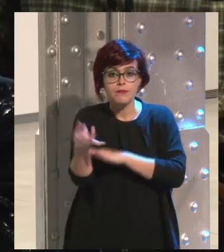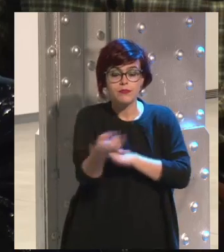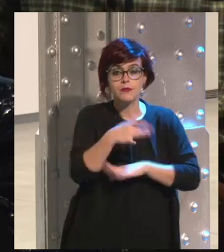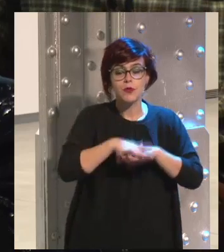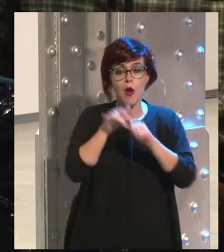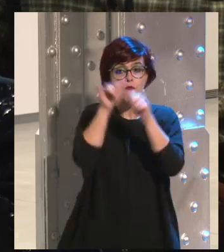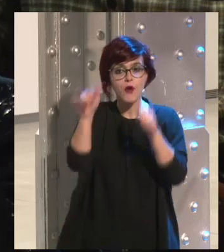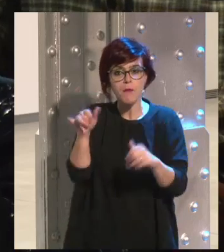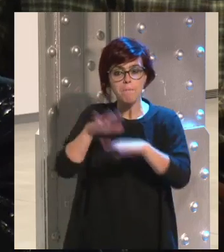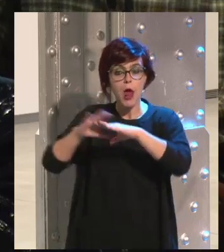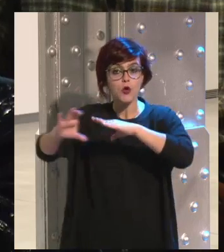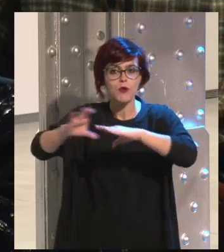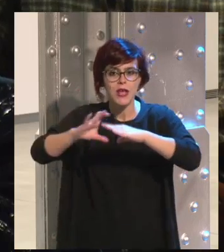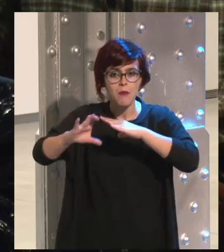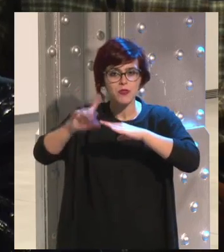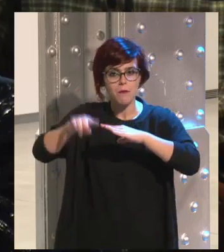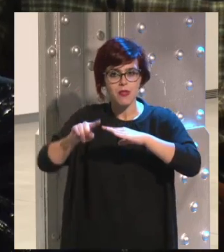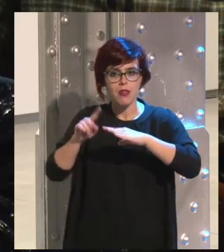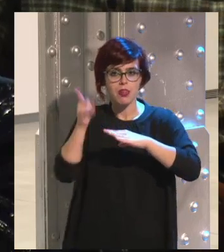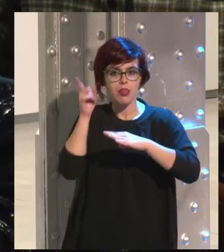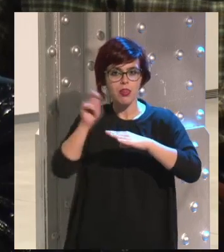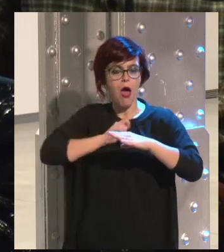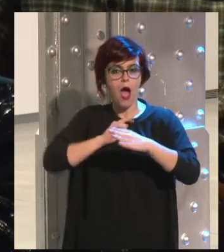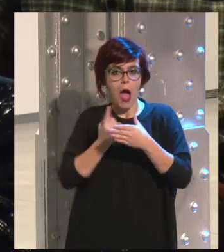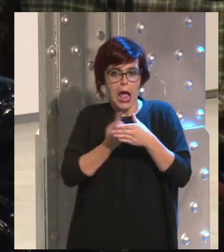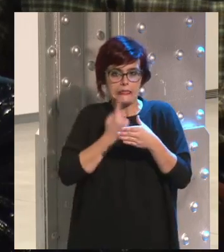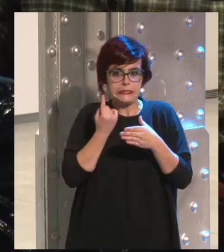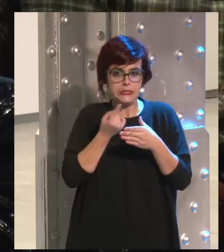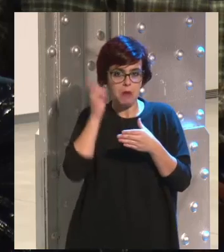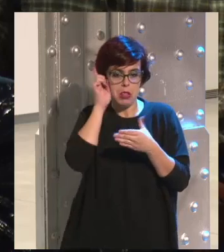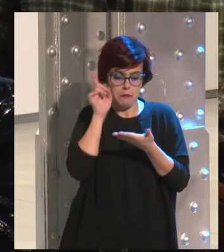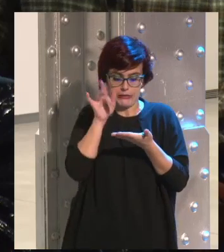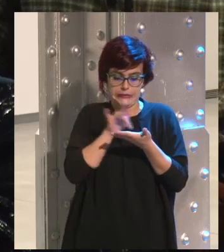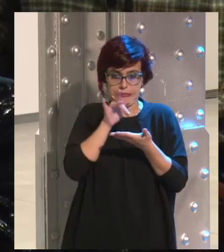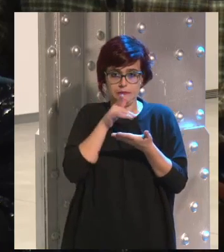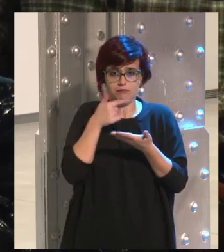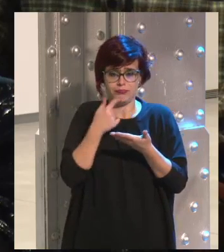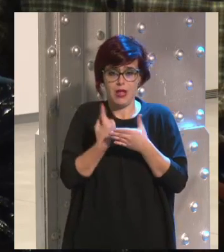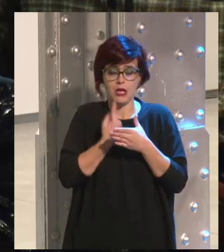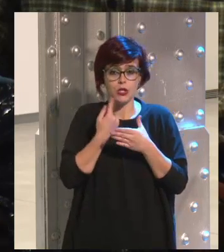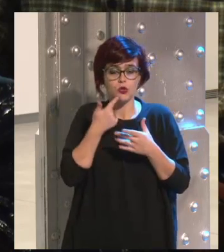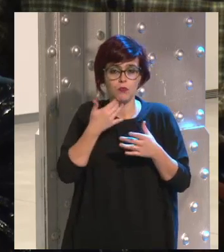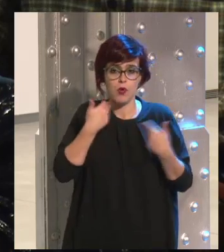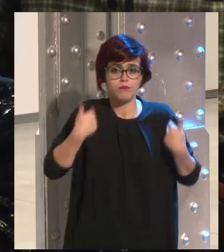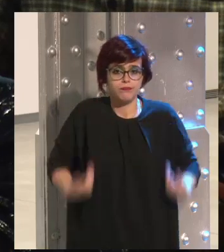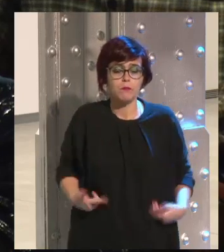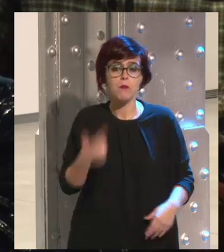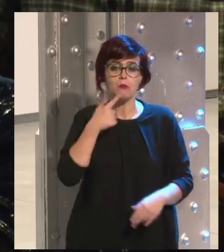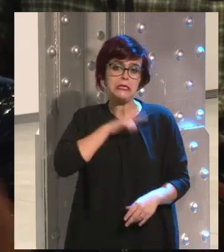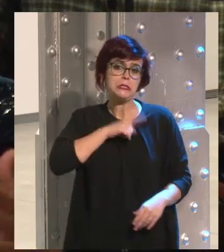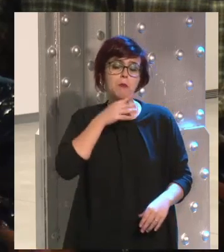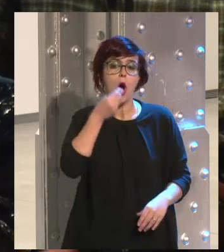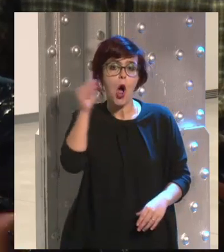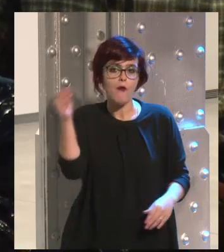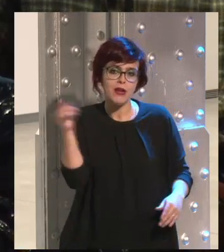comunicarnos pero que a la vez nos aíslan. Entonces, no se ha hablado del tema pero sí que a mí me considero joven,